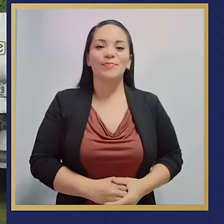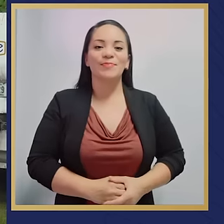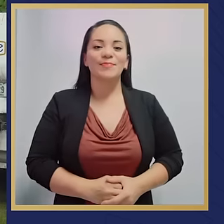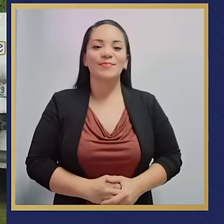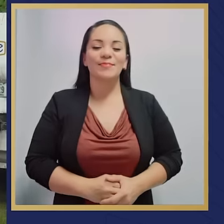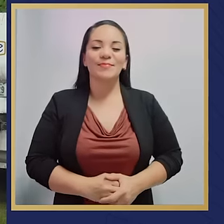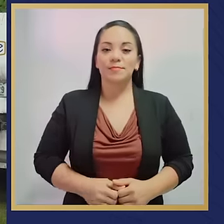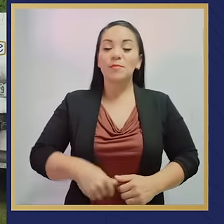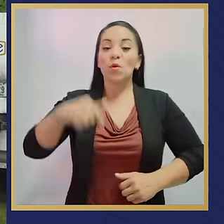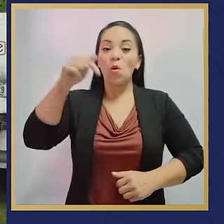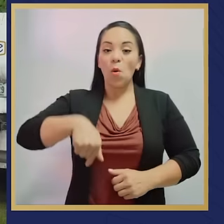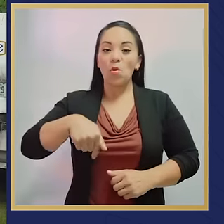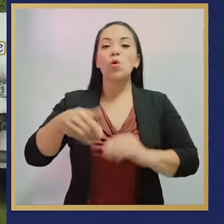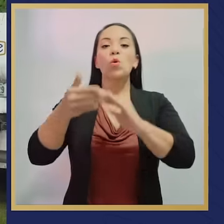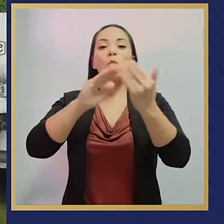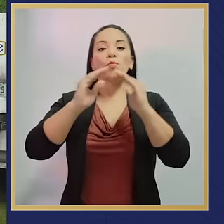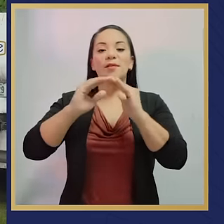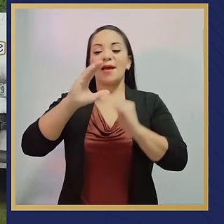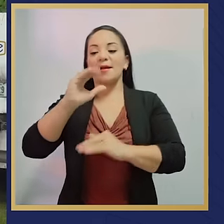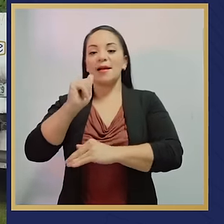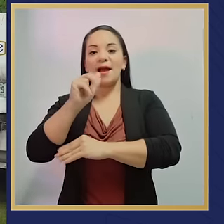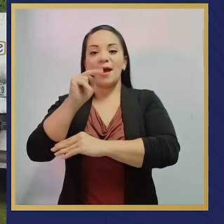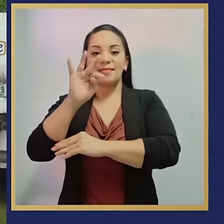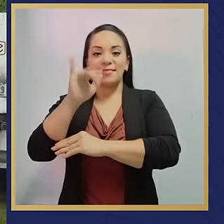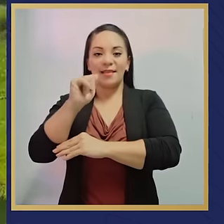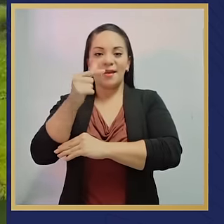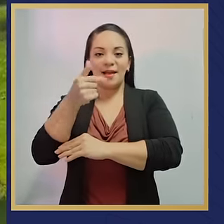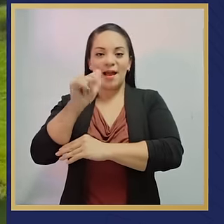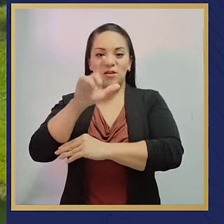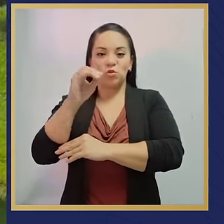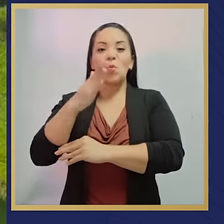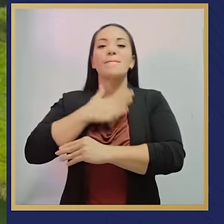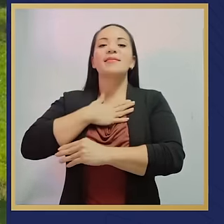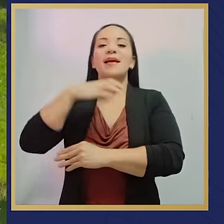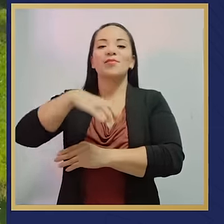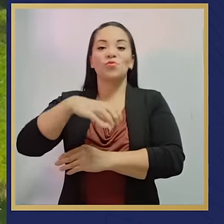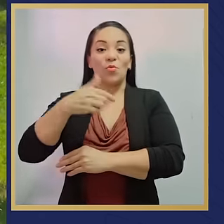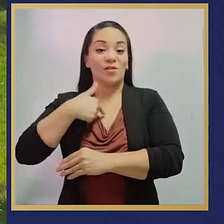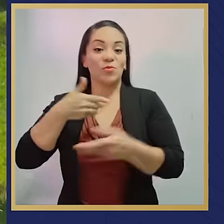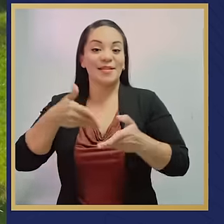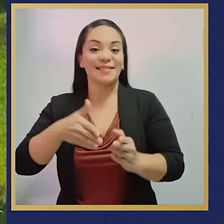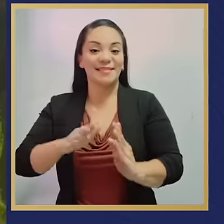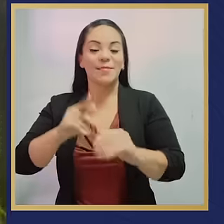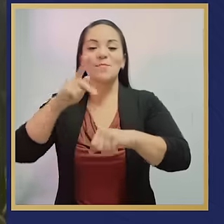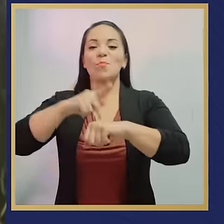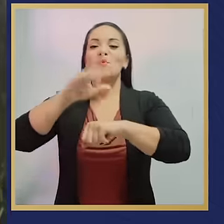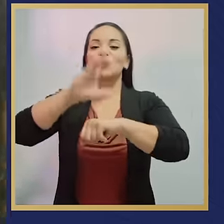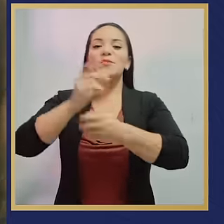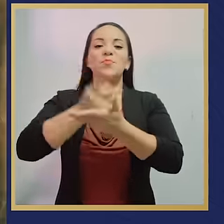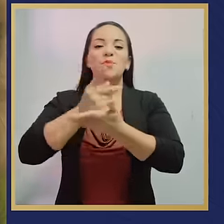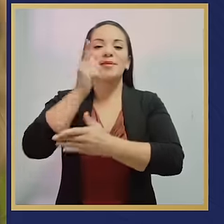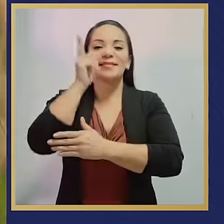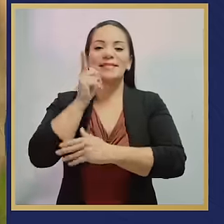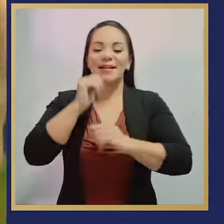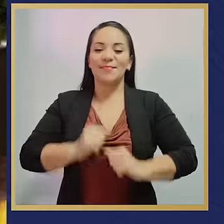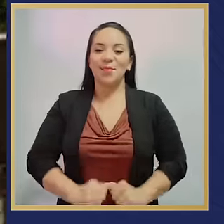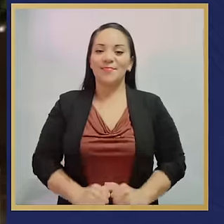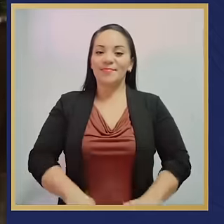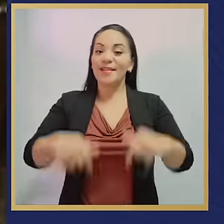Hoy nos encontramos en la comunidad de Cantagallo, en mi cantón natal Pocosí, provincia de Limón.